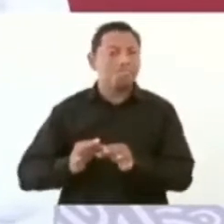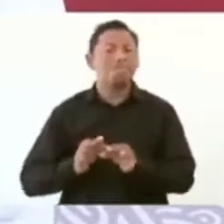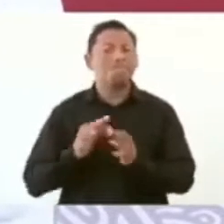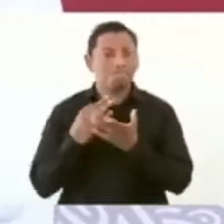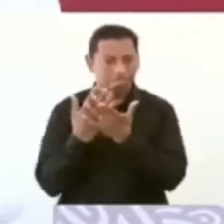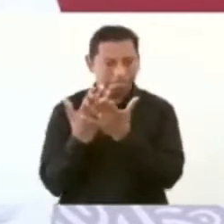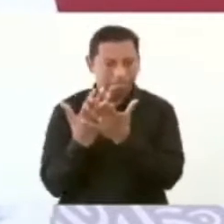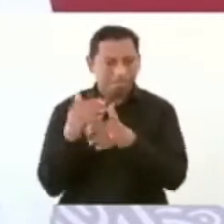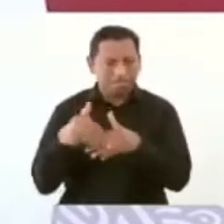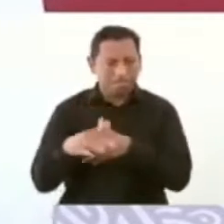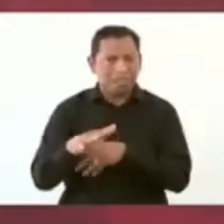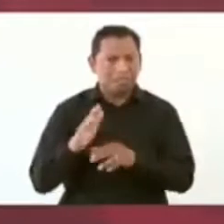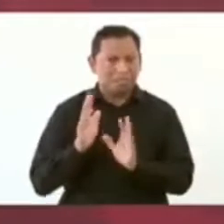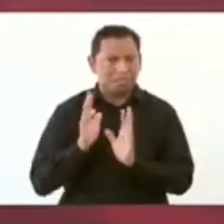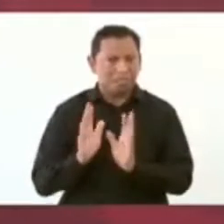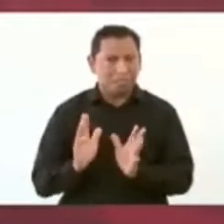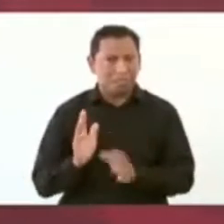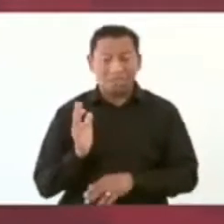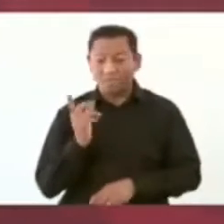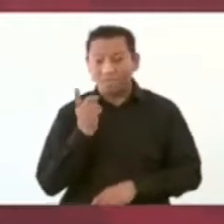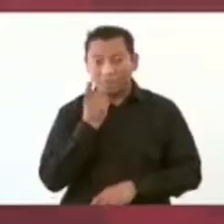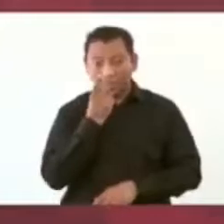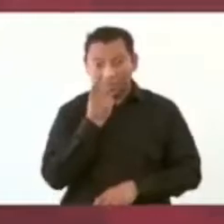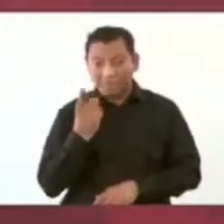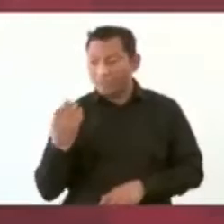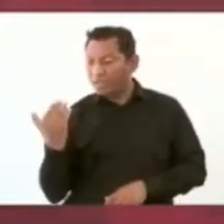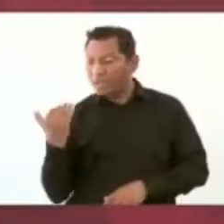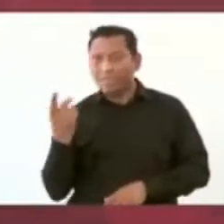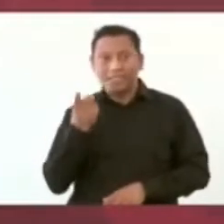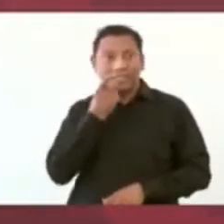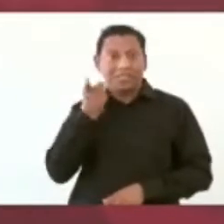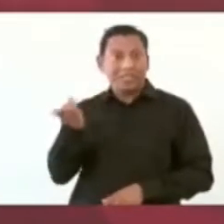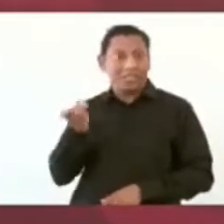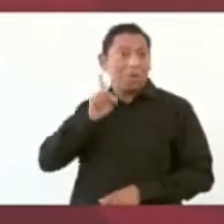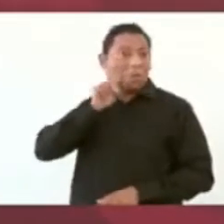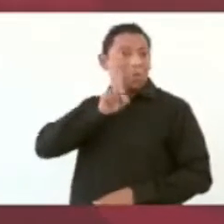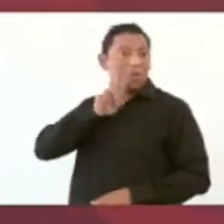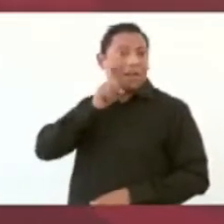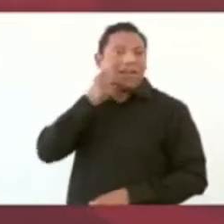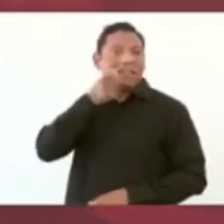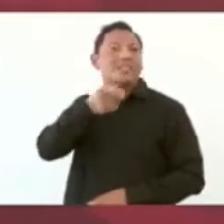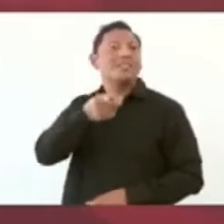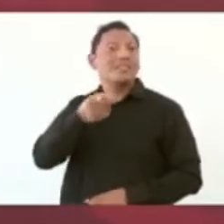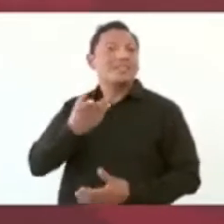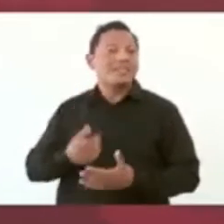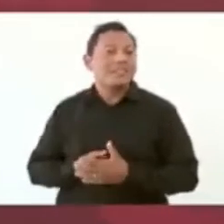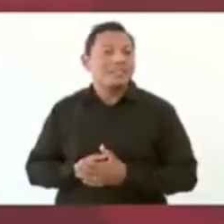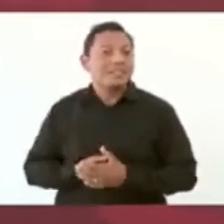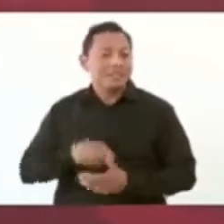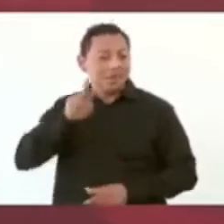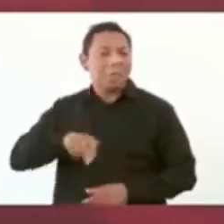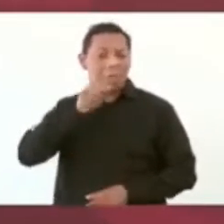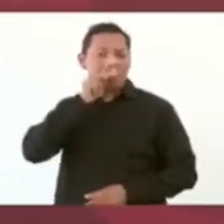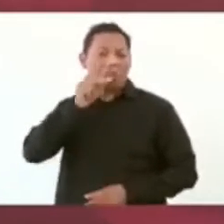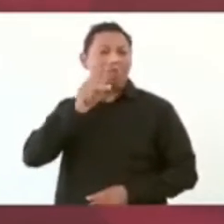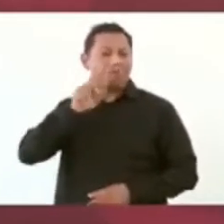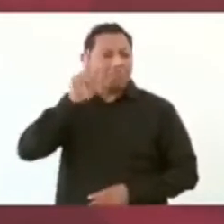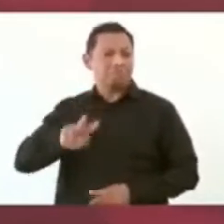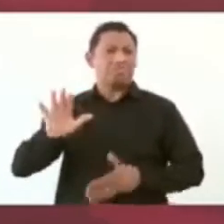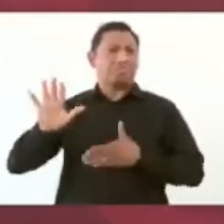se acaba de comprometer y es una mujer que tiene palabra.